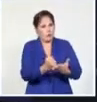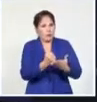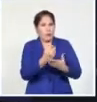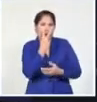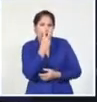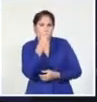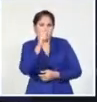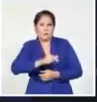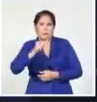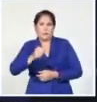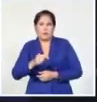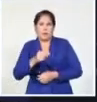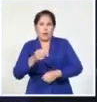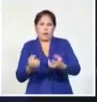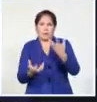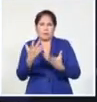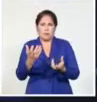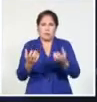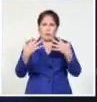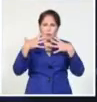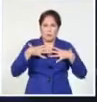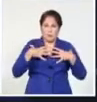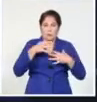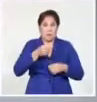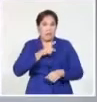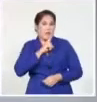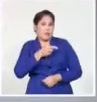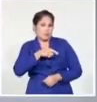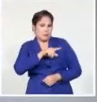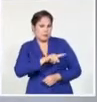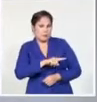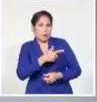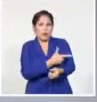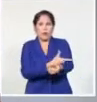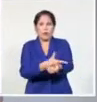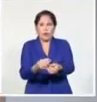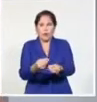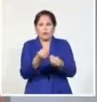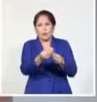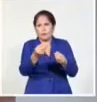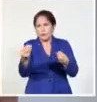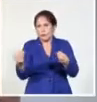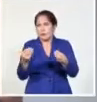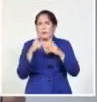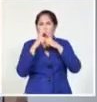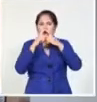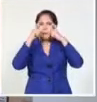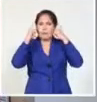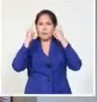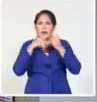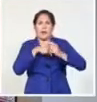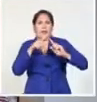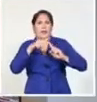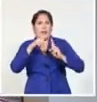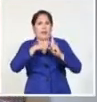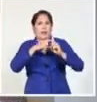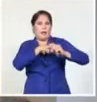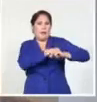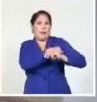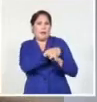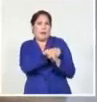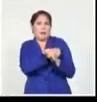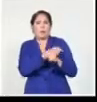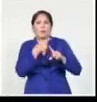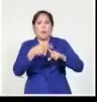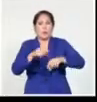de los lesionados por el incendio ocurrido desde el pasado viernes. El donativo está compuesto por mascarillas, termómetros y oxímetros de